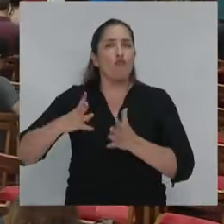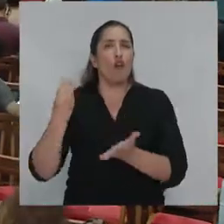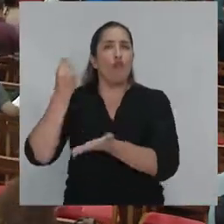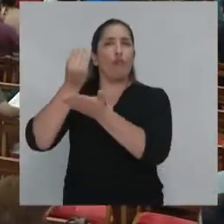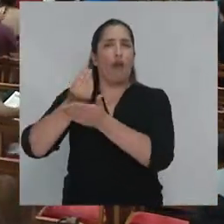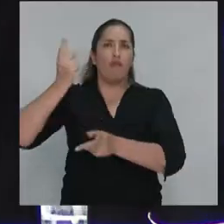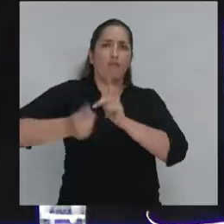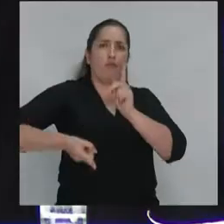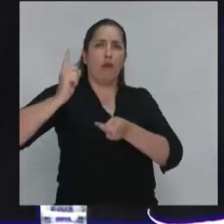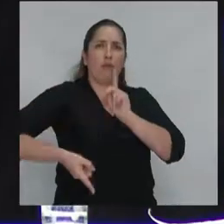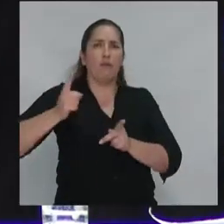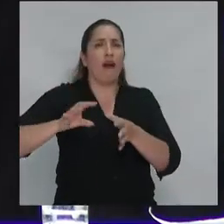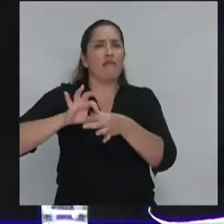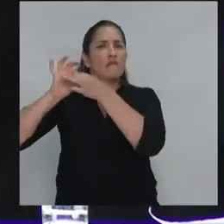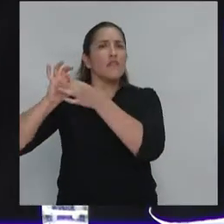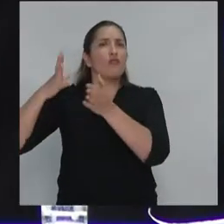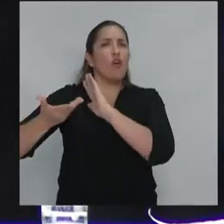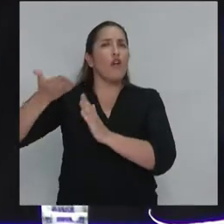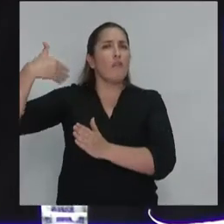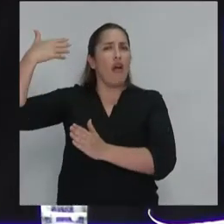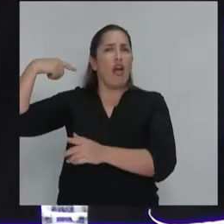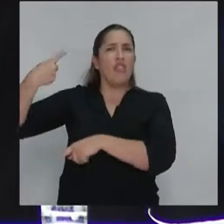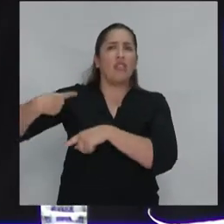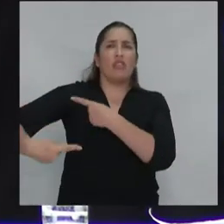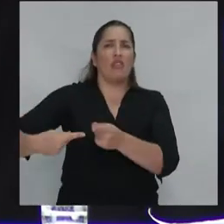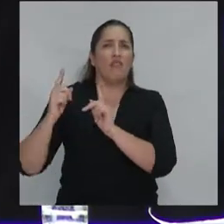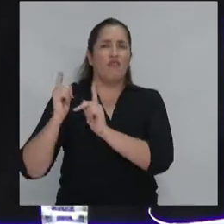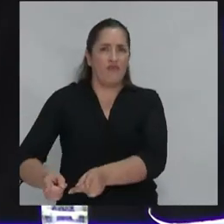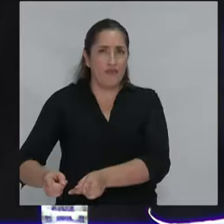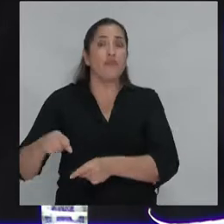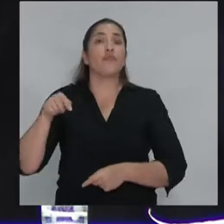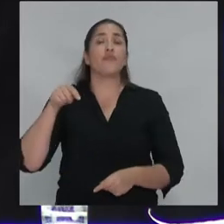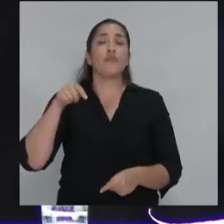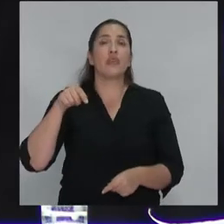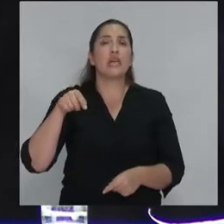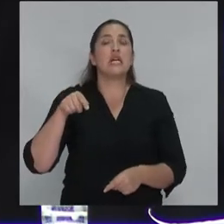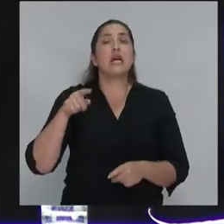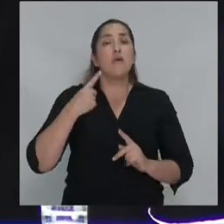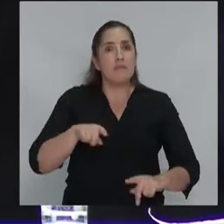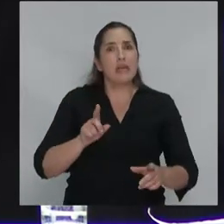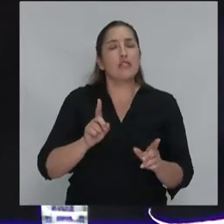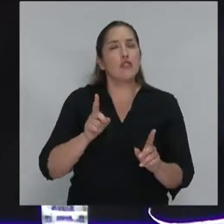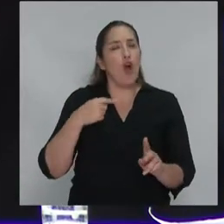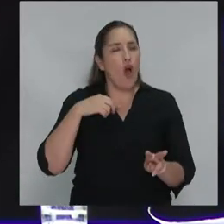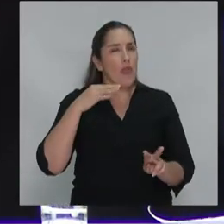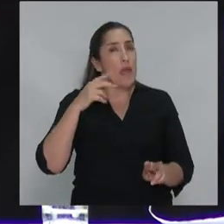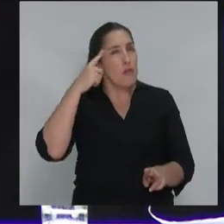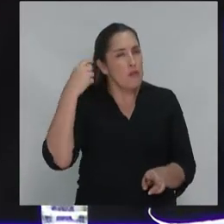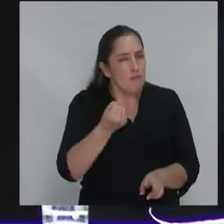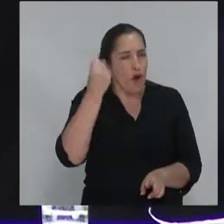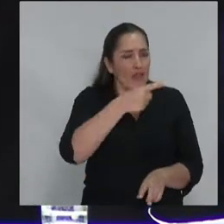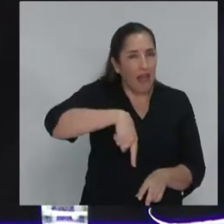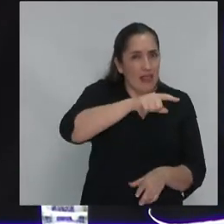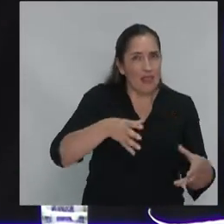más conservadores, pero también habrá la posibilidad si la izquierda, pero por eso es que me parece que es muy importante que la izquierda